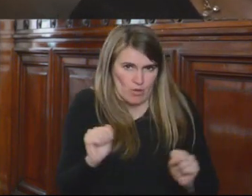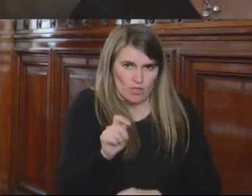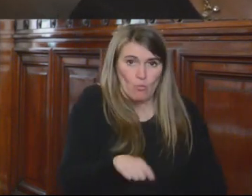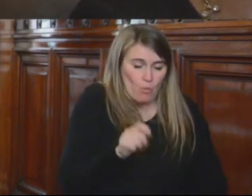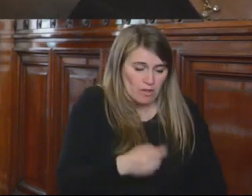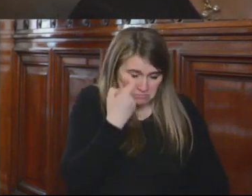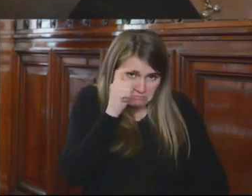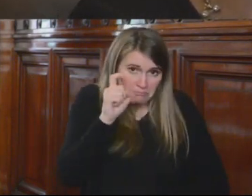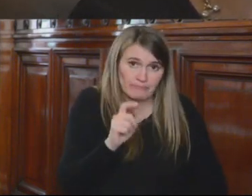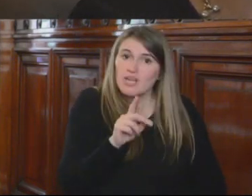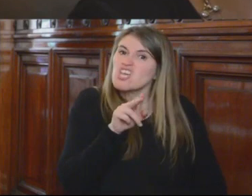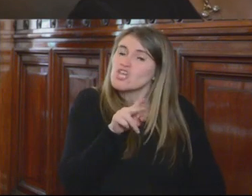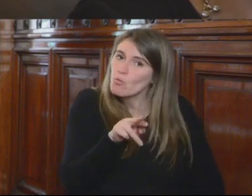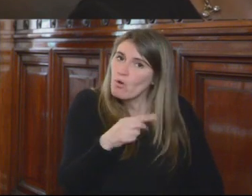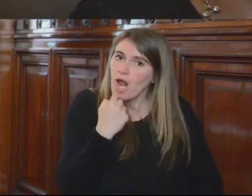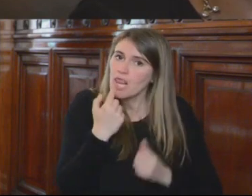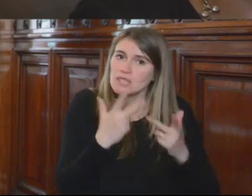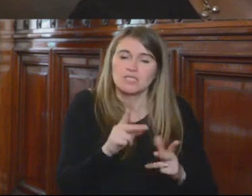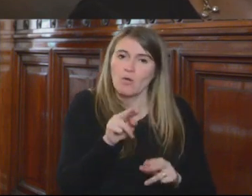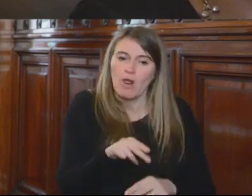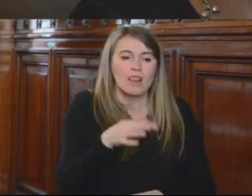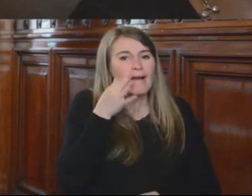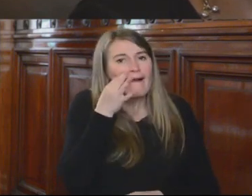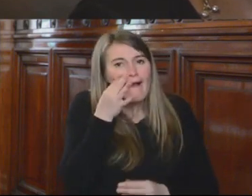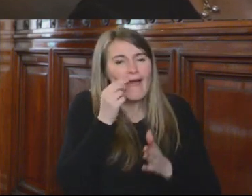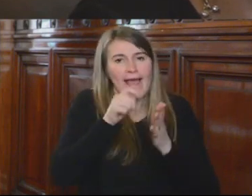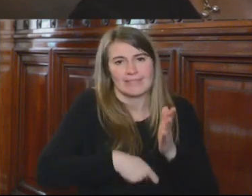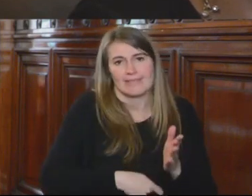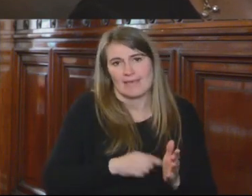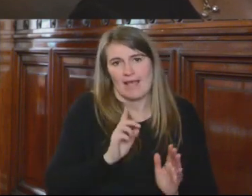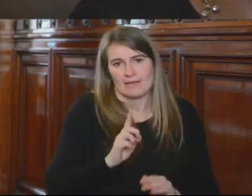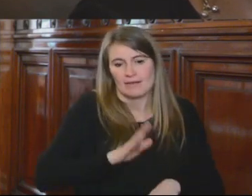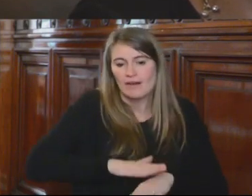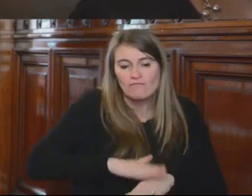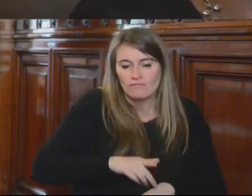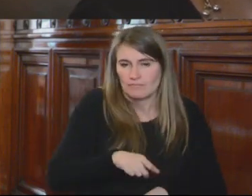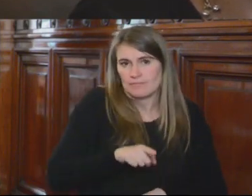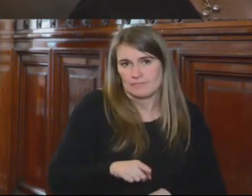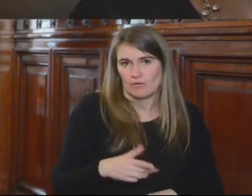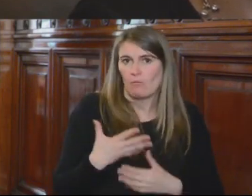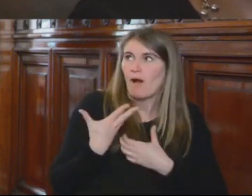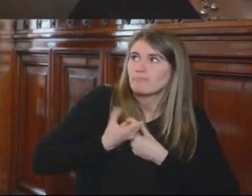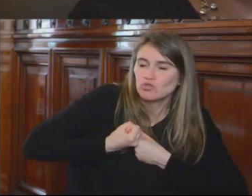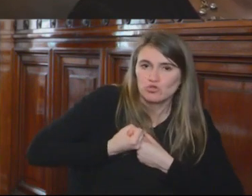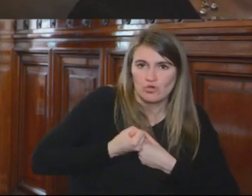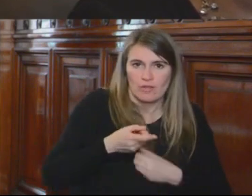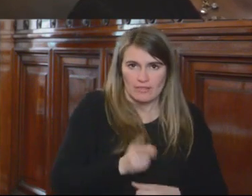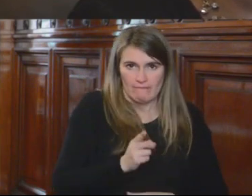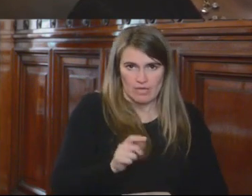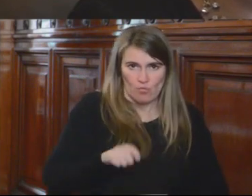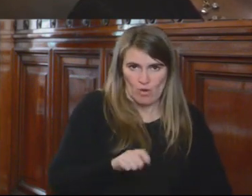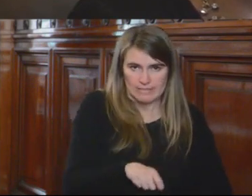que ellos deben contar con lo que se llaman las garantías reforzadas de la estabilidad, lo cual en los casos que estamos